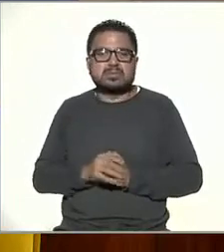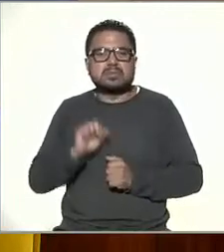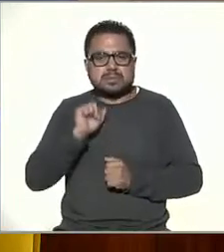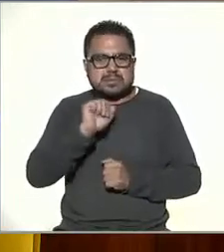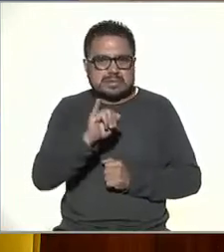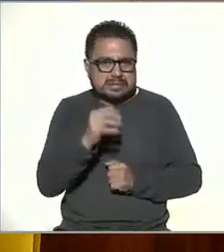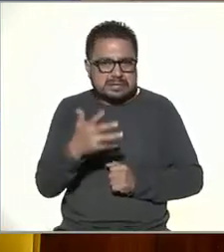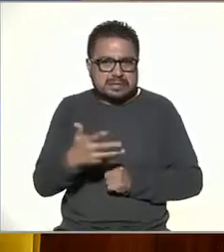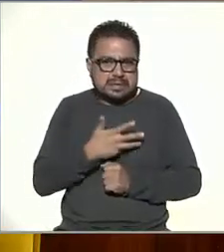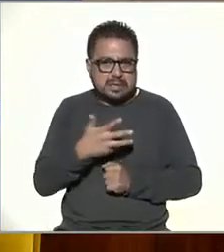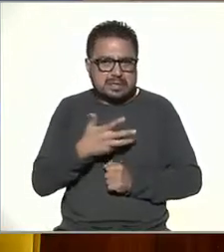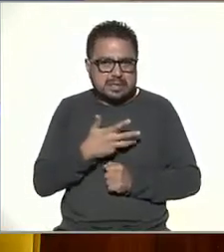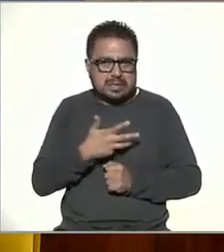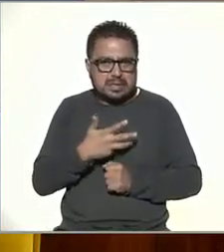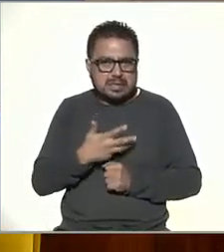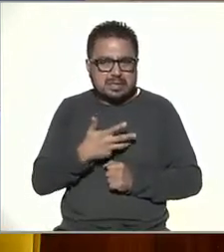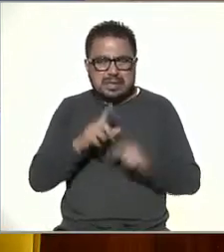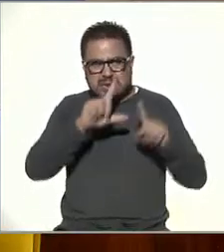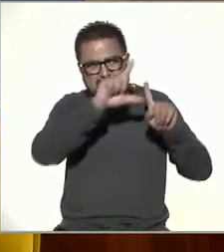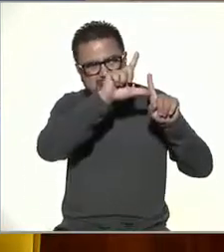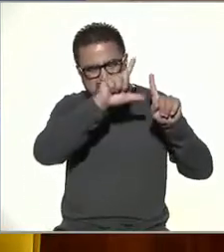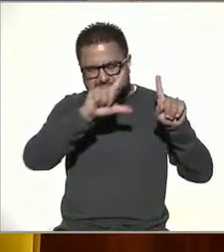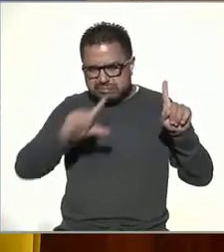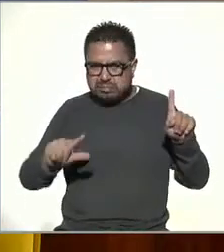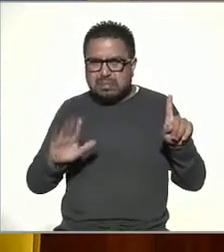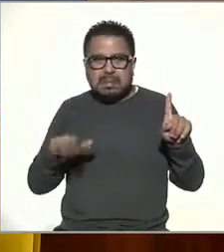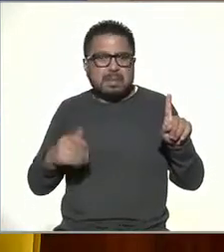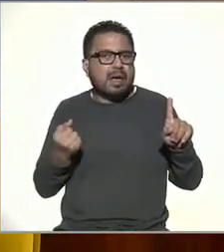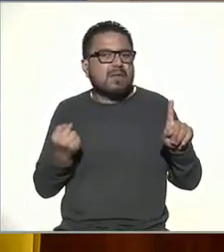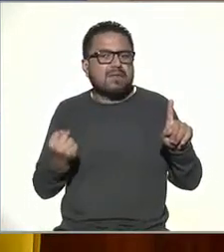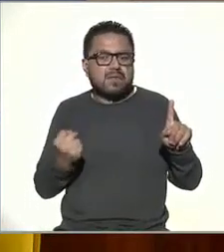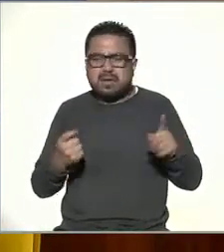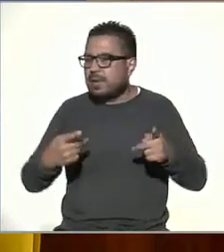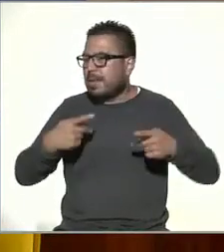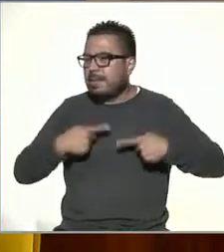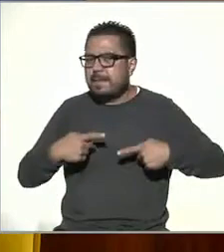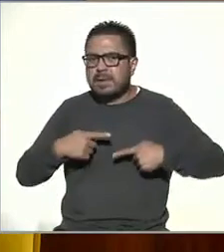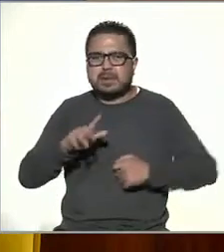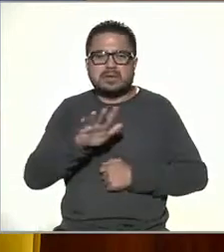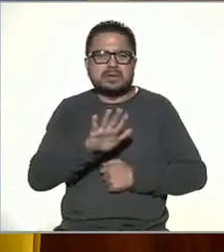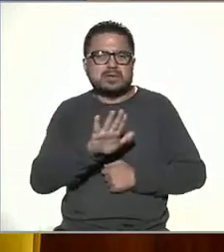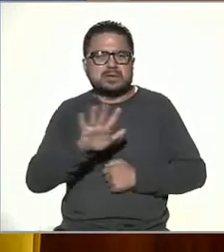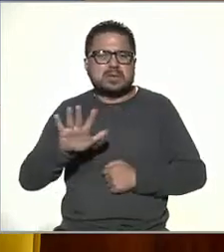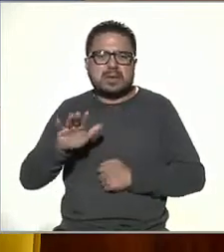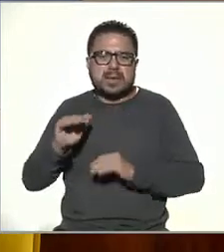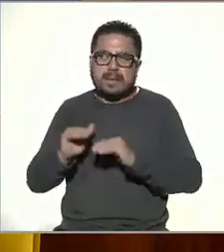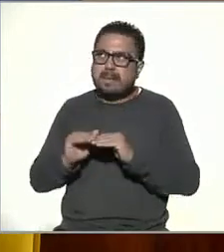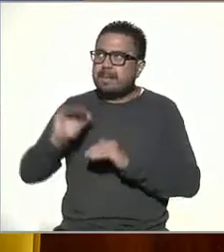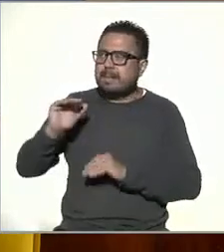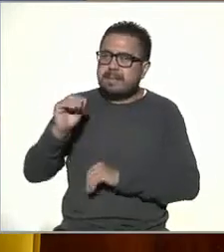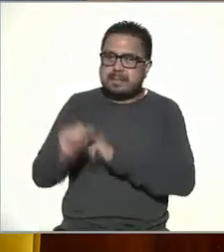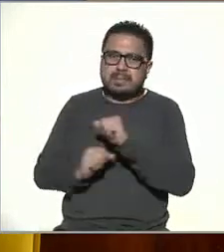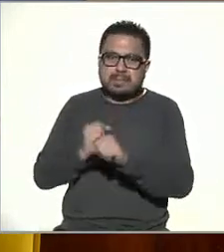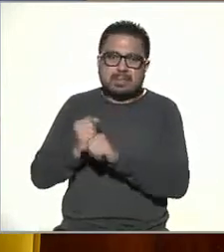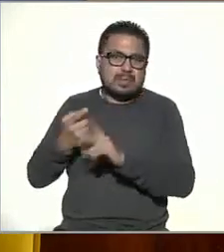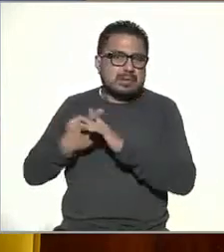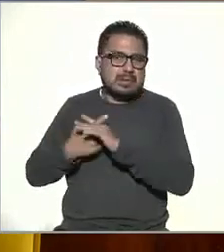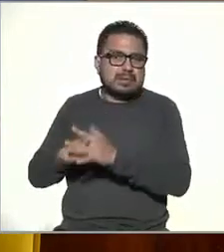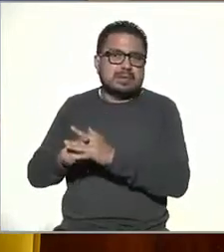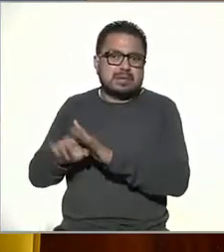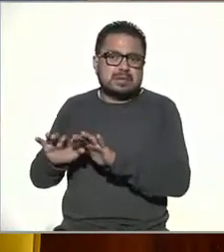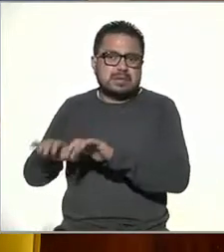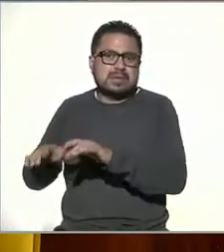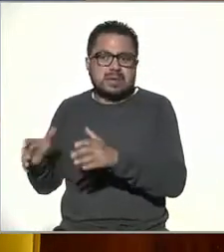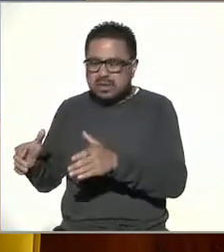hay un una caída muy fuerte de las personas de 55 y más donde ahí entran pues todos